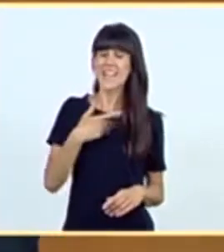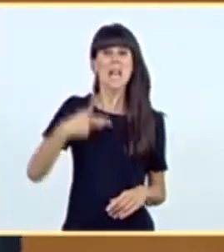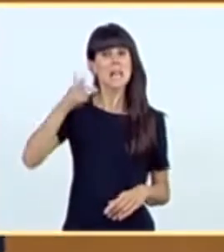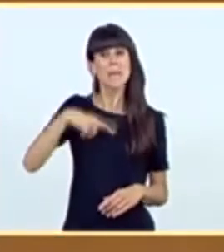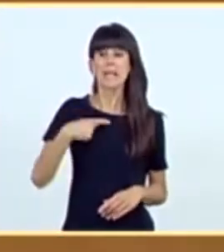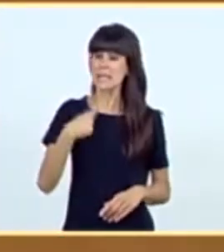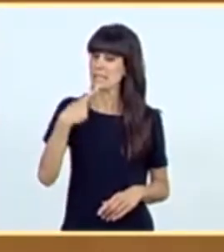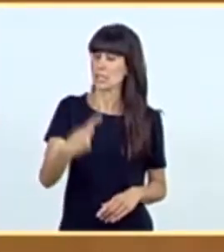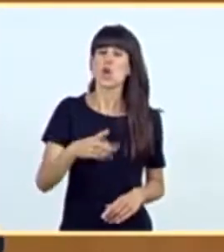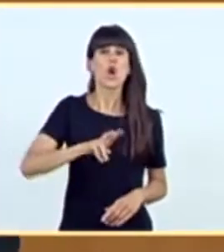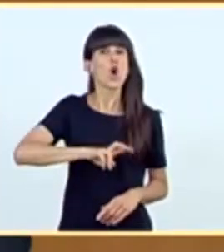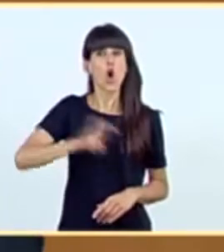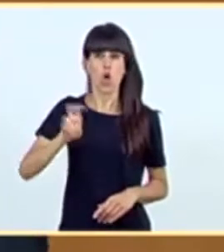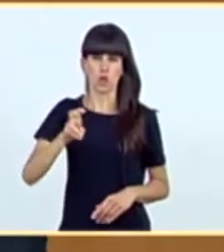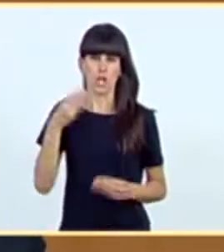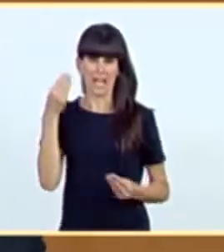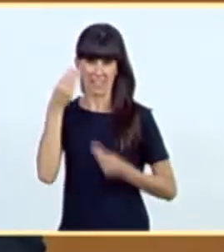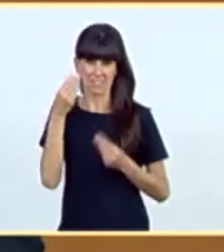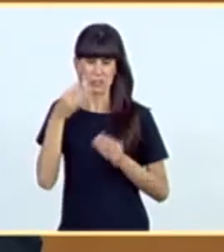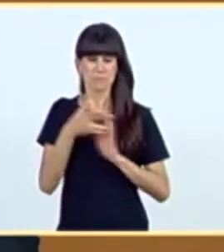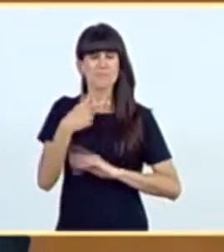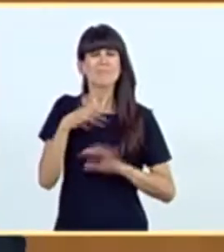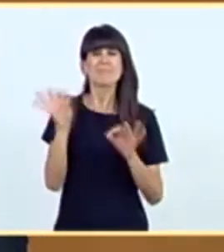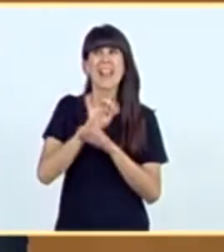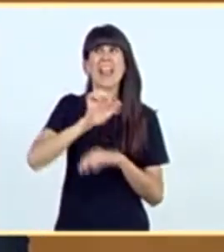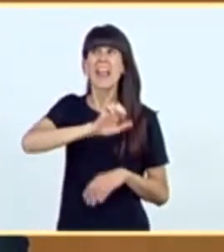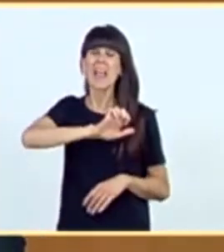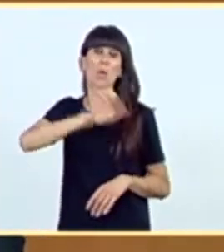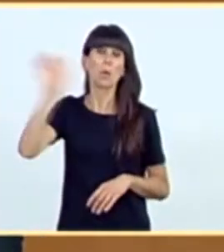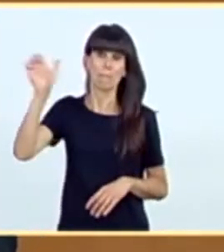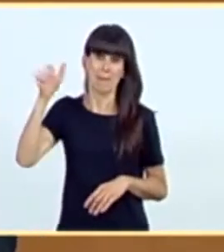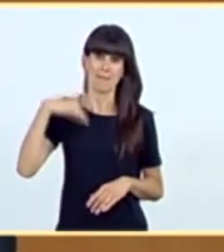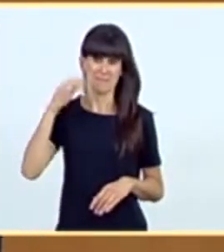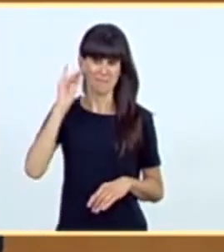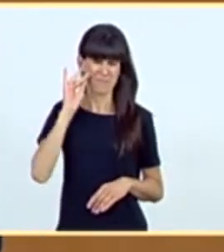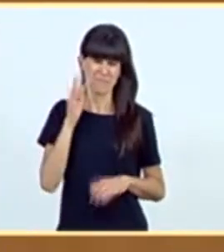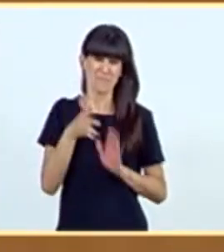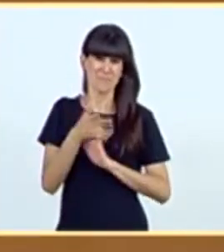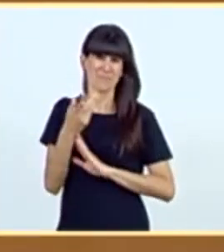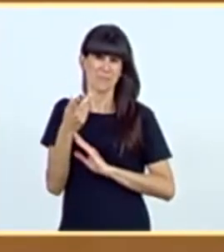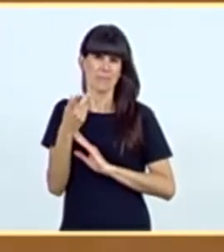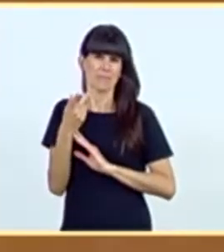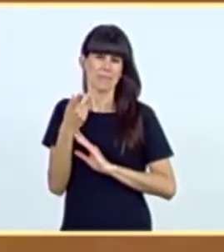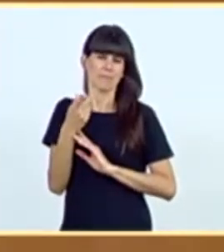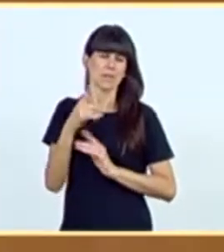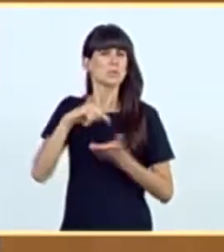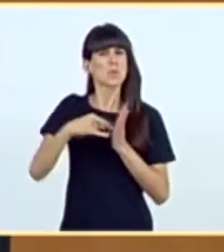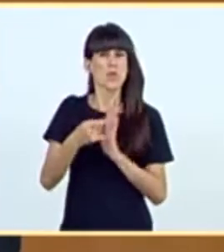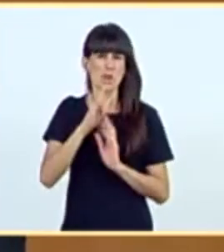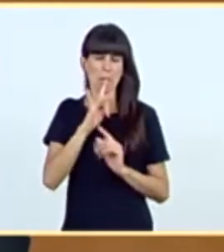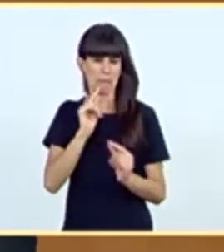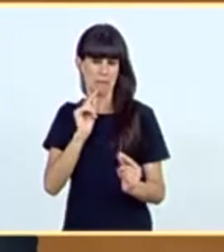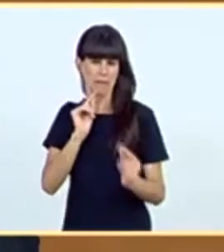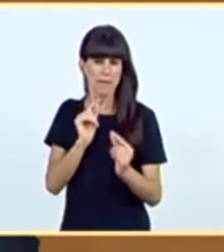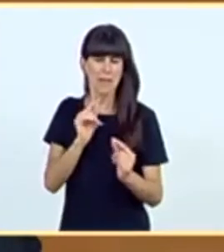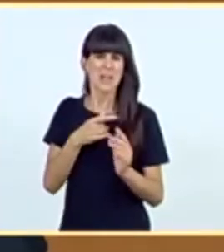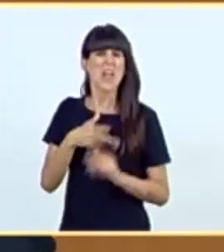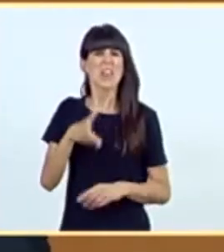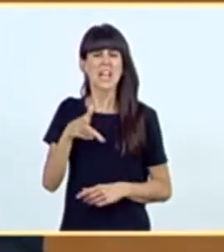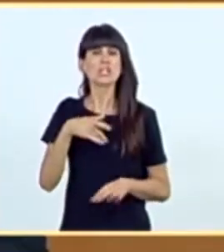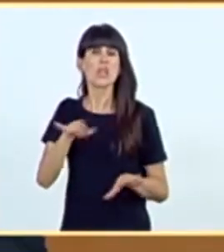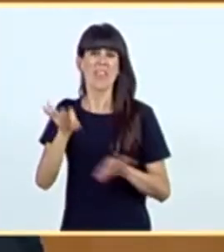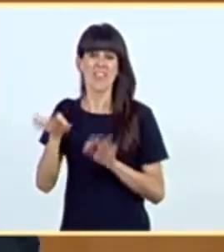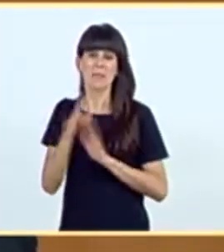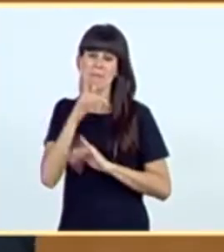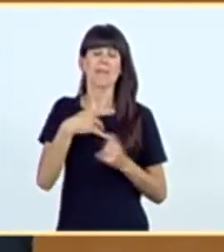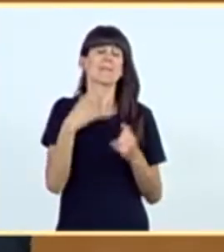también otra reflexión. Existe una tendencia inequívoca en Europa de comenzar a resolver este tipo de disputas a través del reconocimiento del derecho a decidir. Es decir, con la